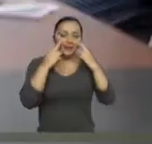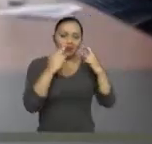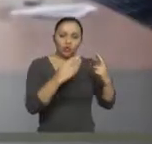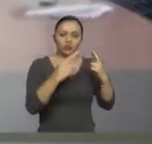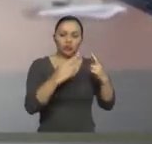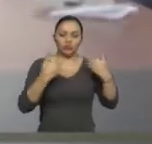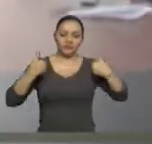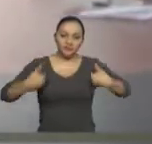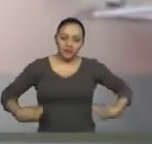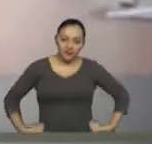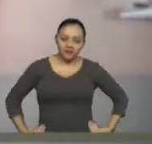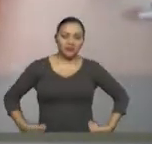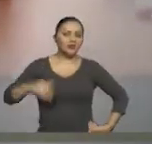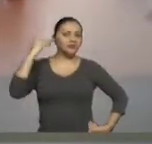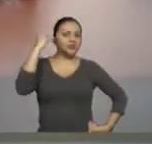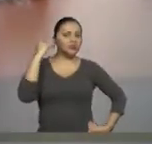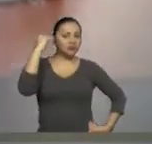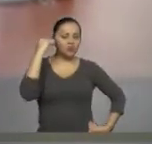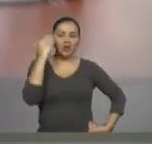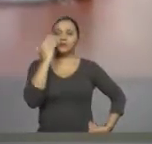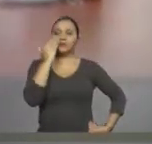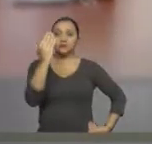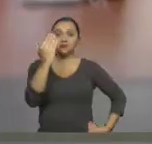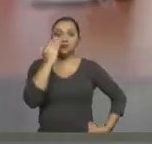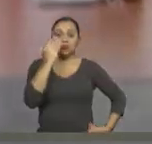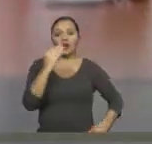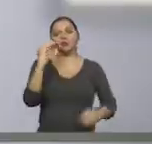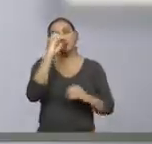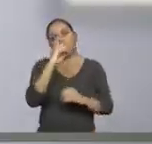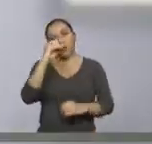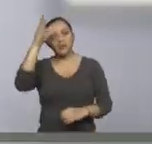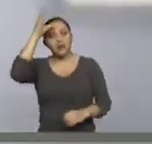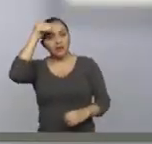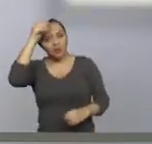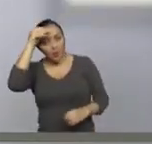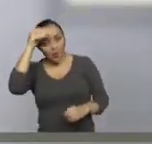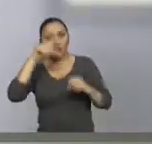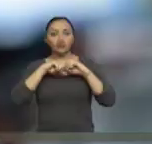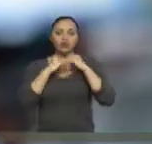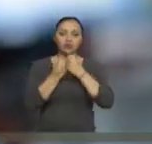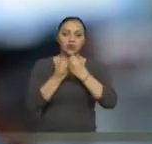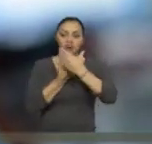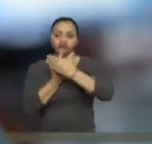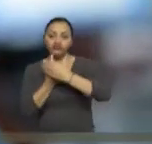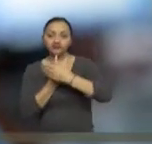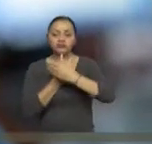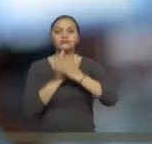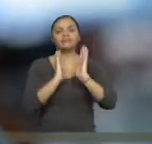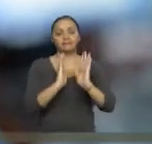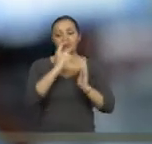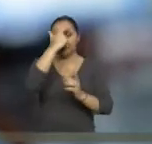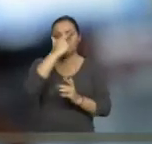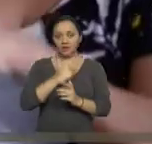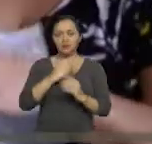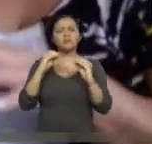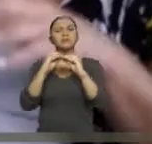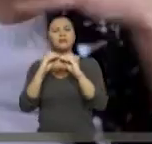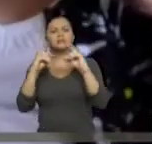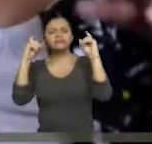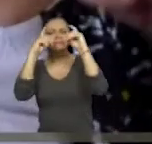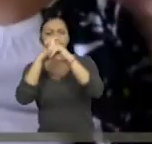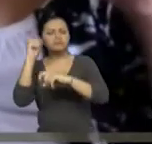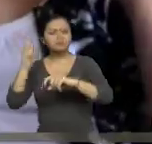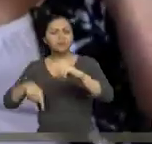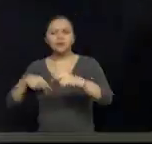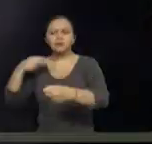físicas, sensoriales, psicosociales o intelectuales de una persona y las dificultades de su participación